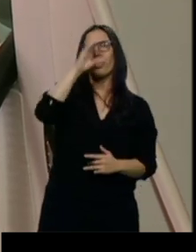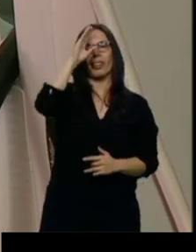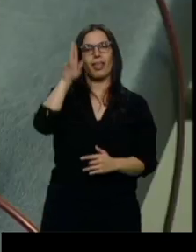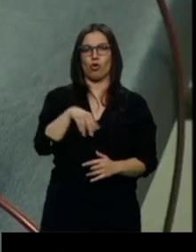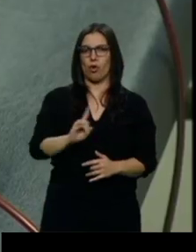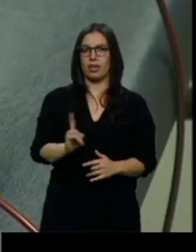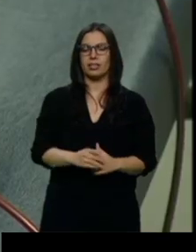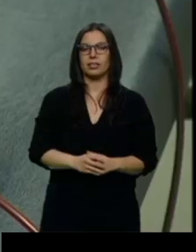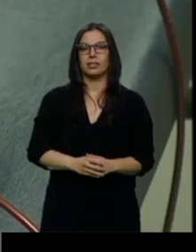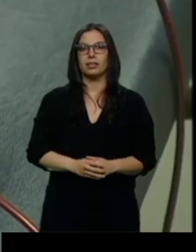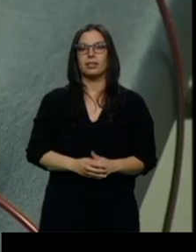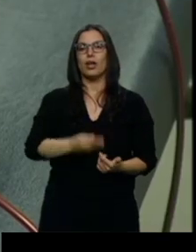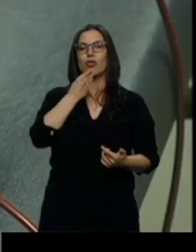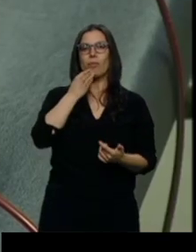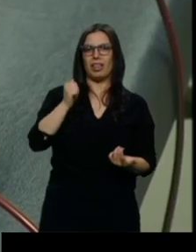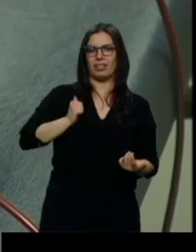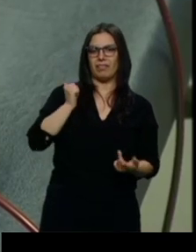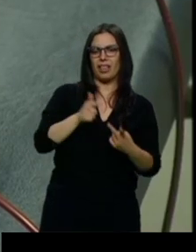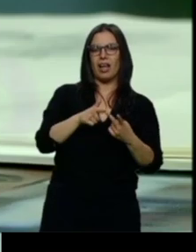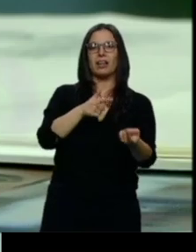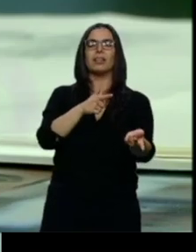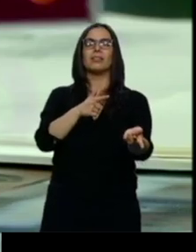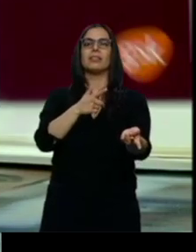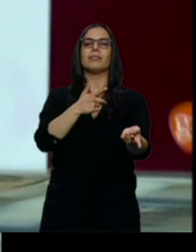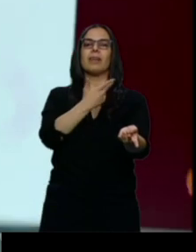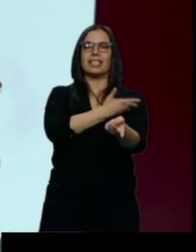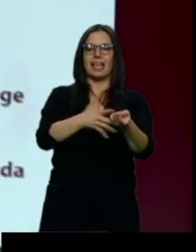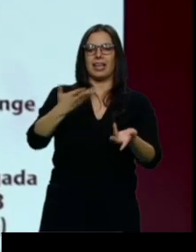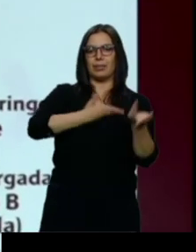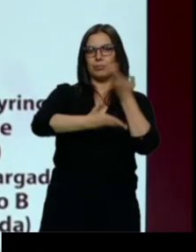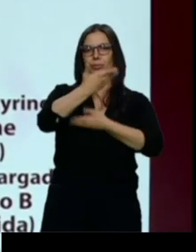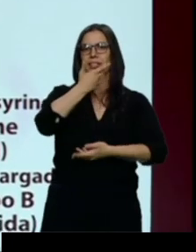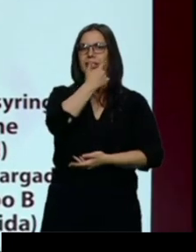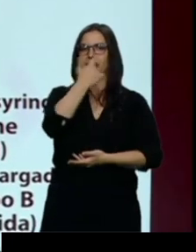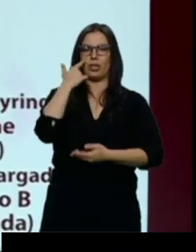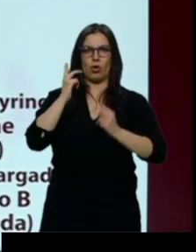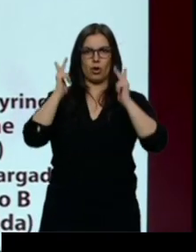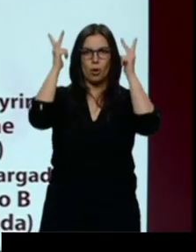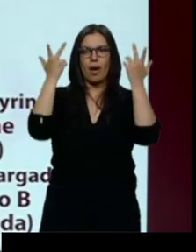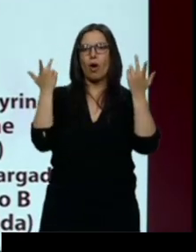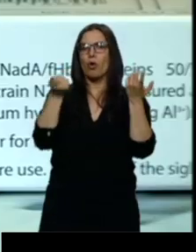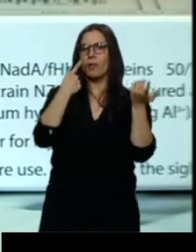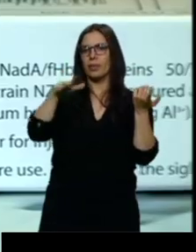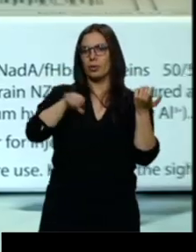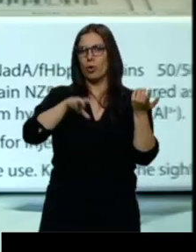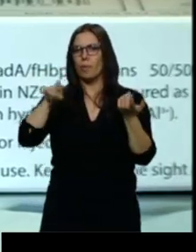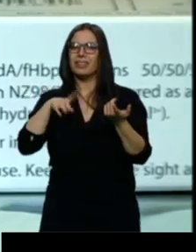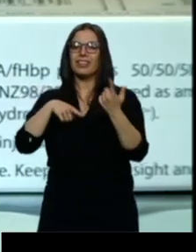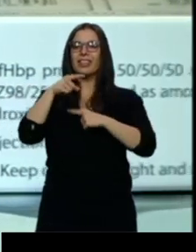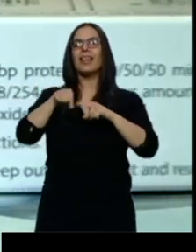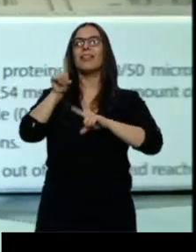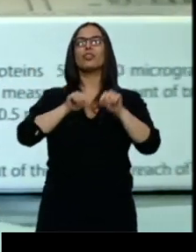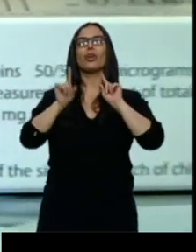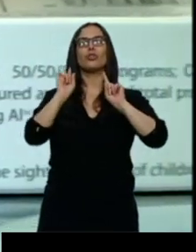Nutriciones artificiales, transfusiones de sangre a testigos de Jehová o la compra de algunos medicamentos son decisiones que van más allá de la medicina. El fin de la